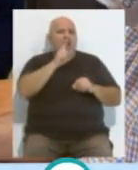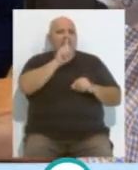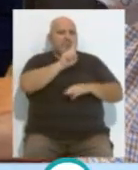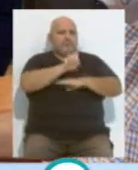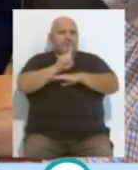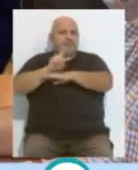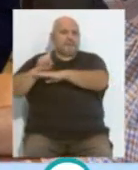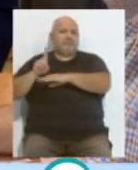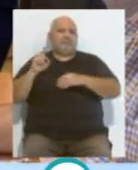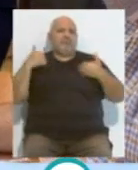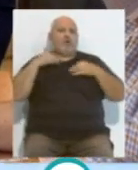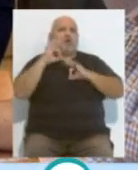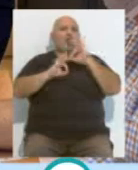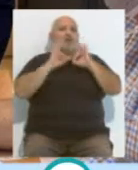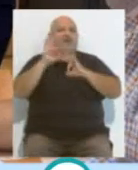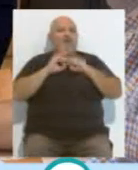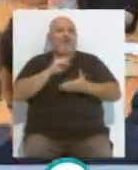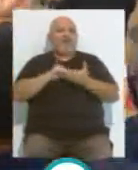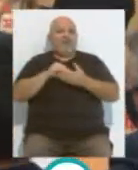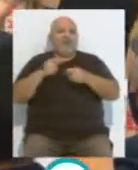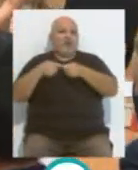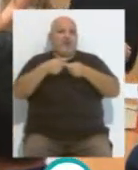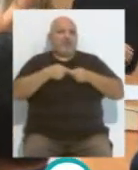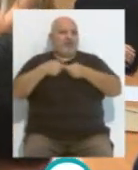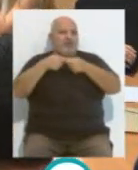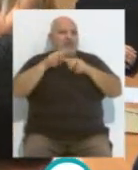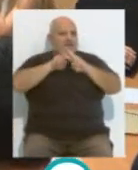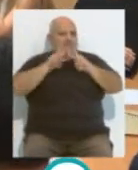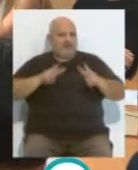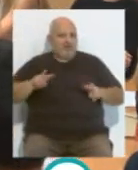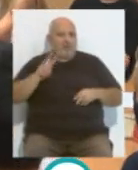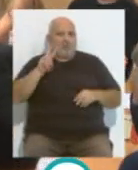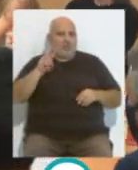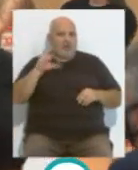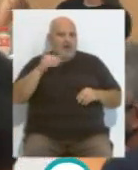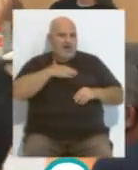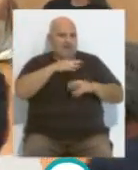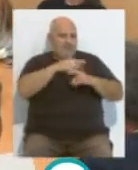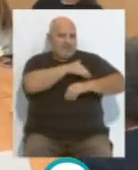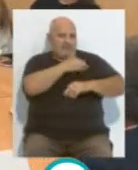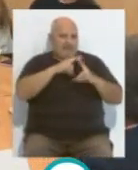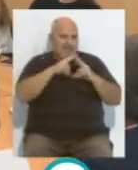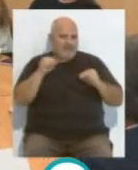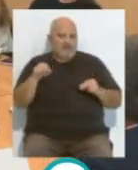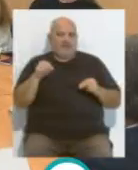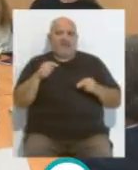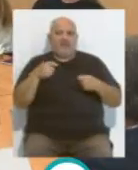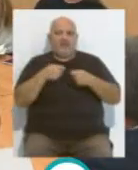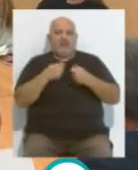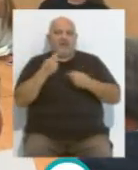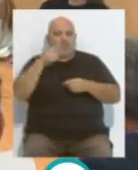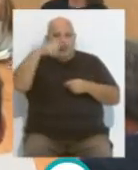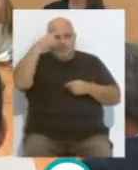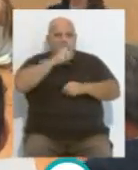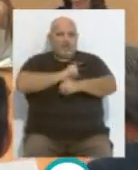organizada por el director de la oficina de cooperación internacional de la UCA Germán Jiménez Ferrer la cooperación a través de la